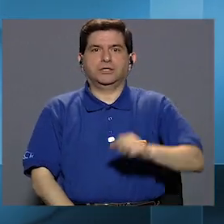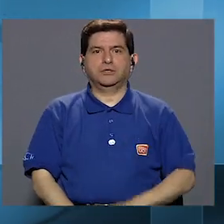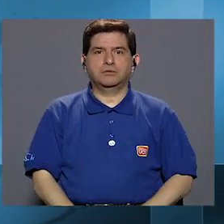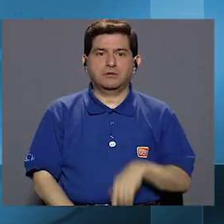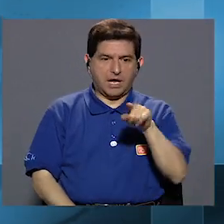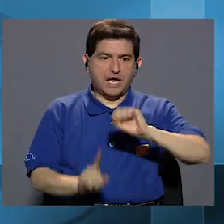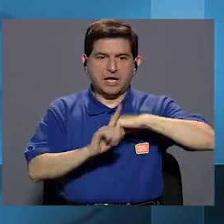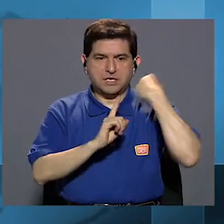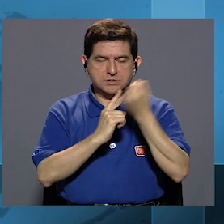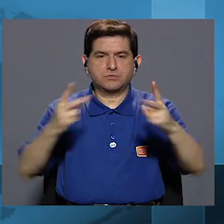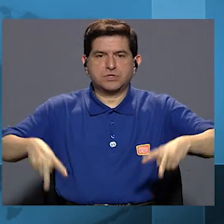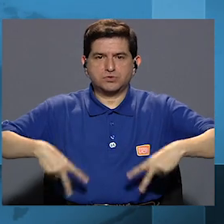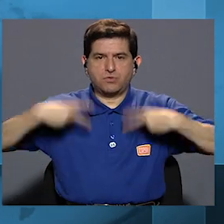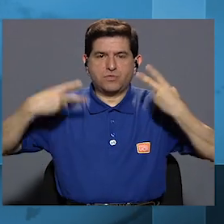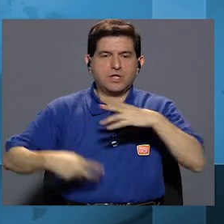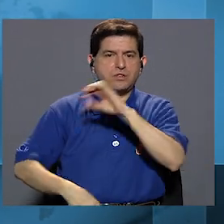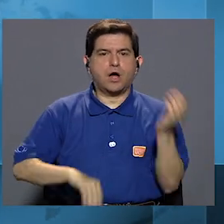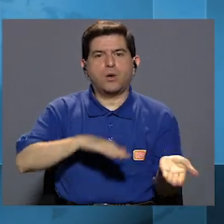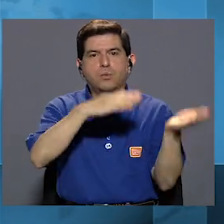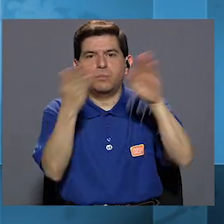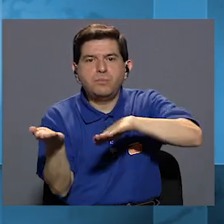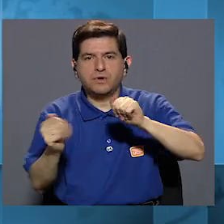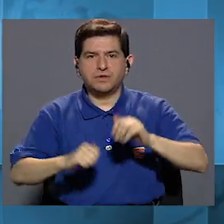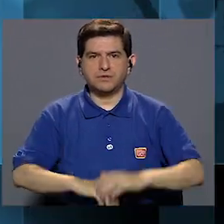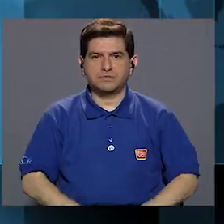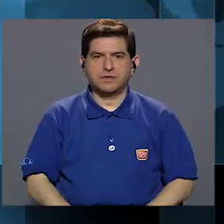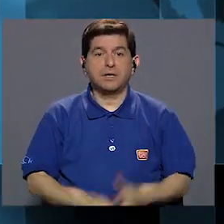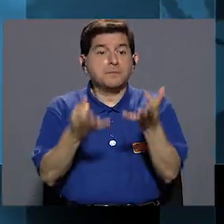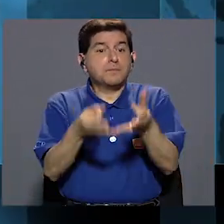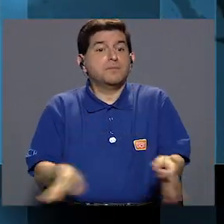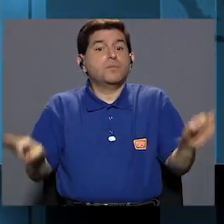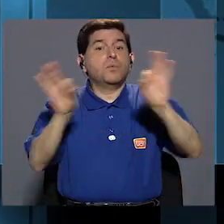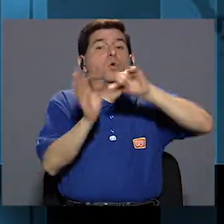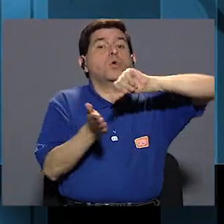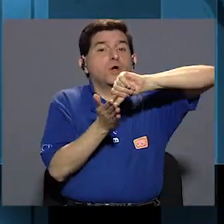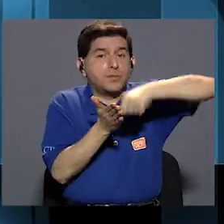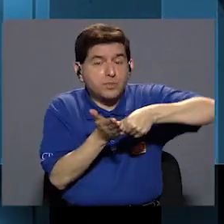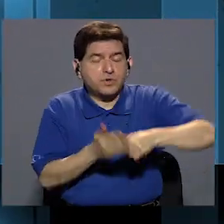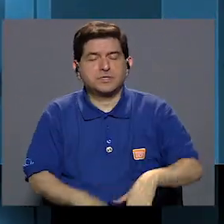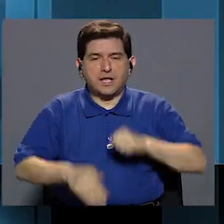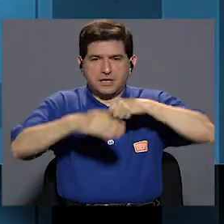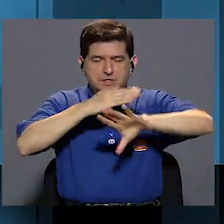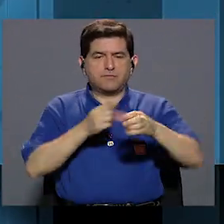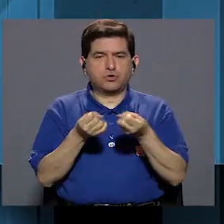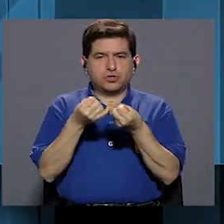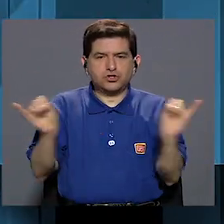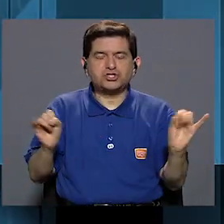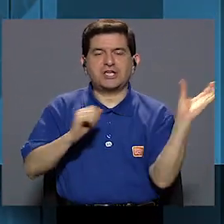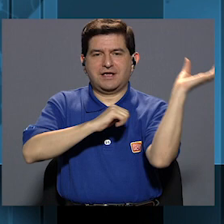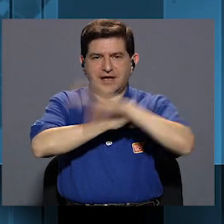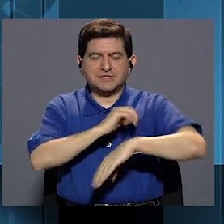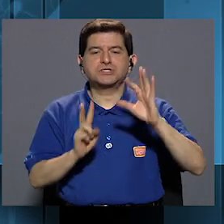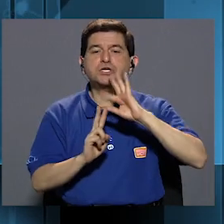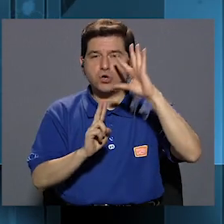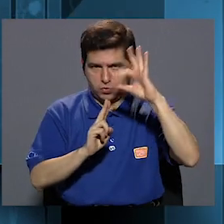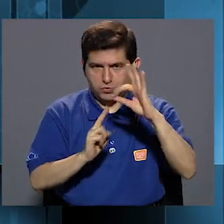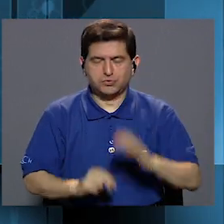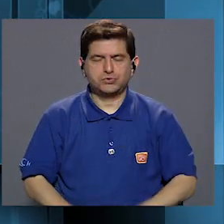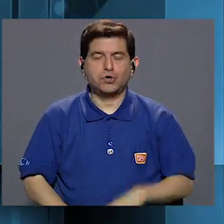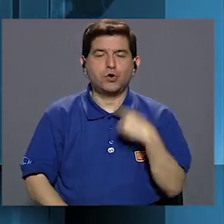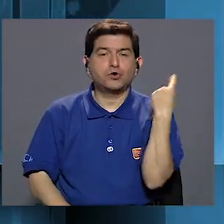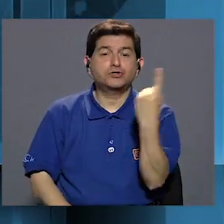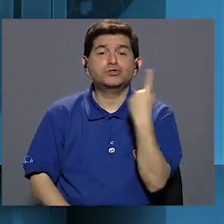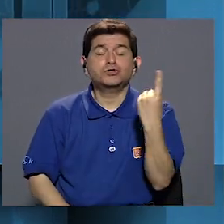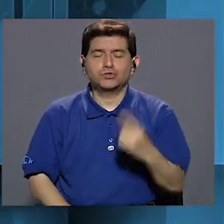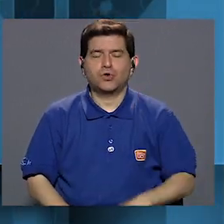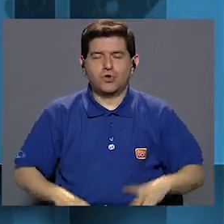sí, este es un asunto de vida o muerte. Importante recalcar que el aborto no punible puede ser una opción